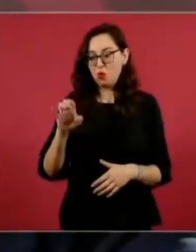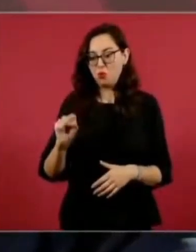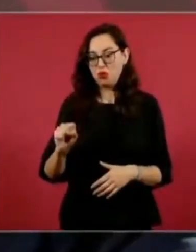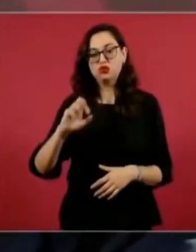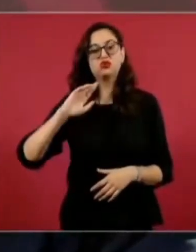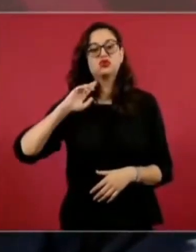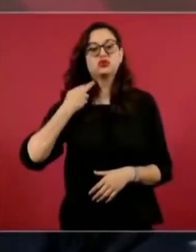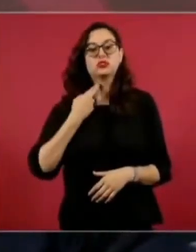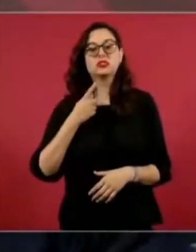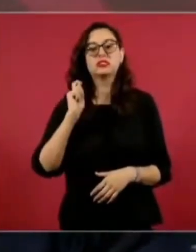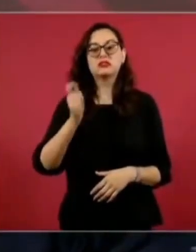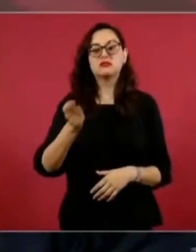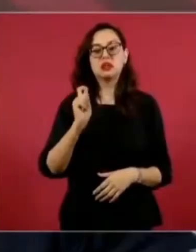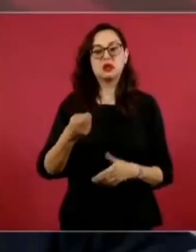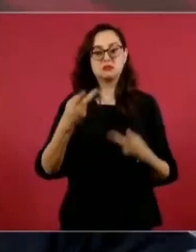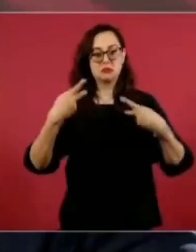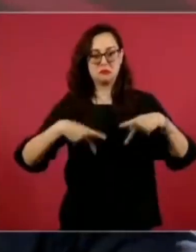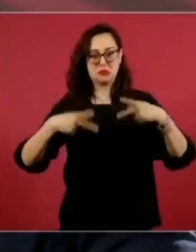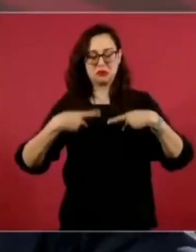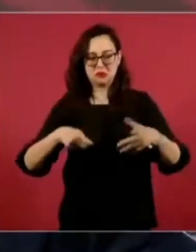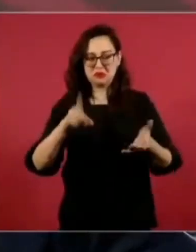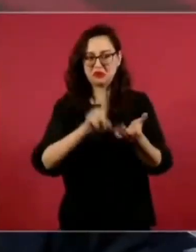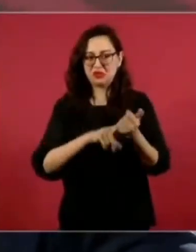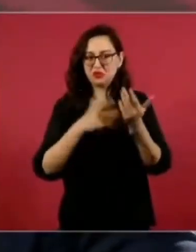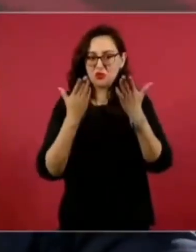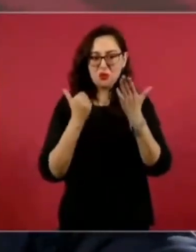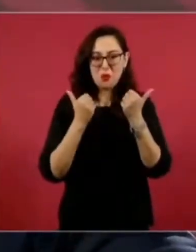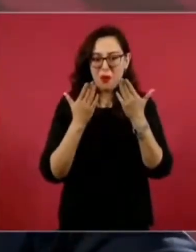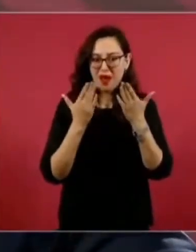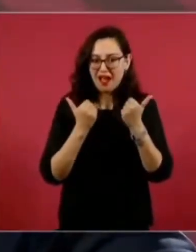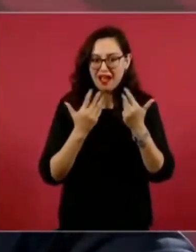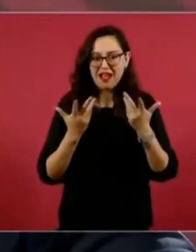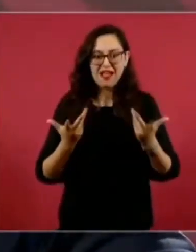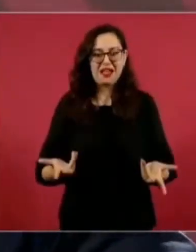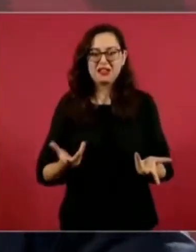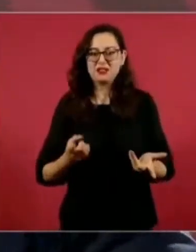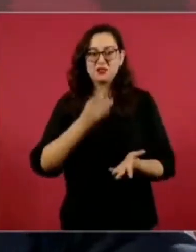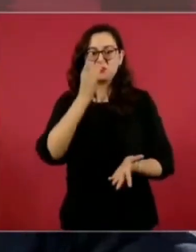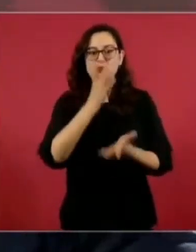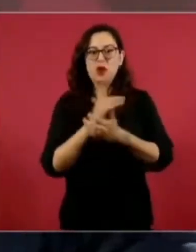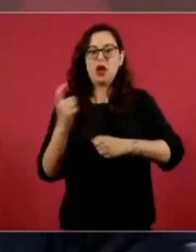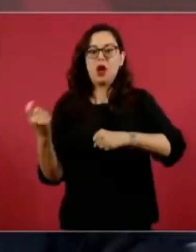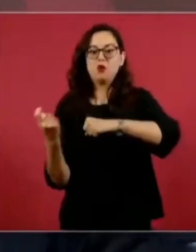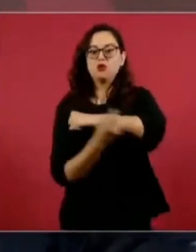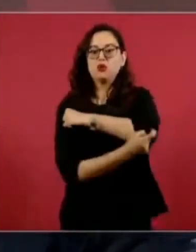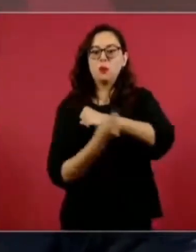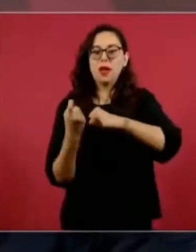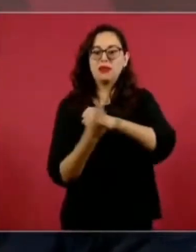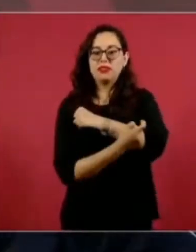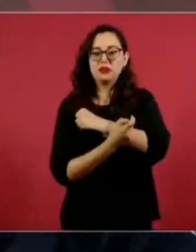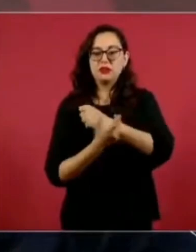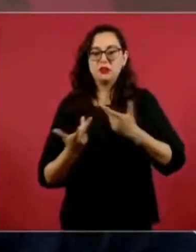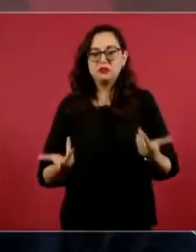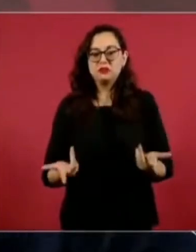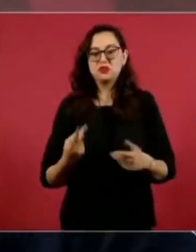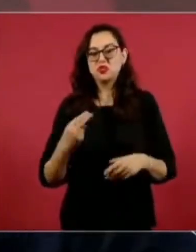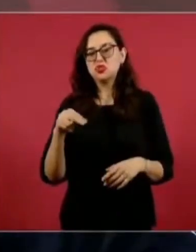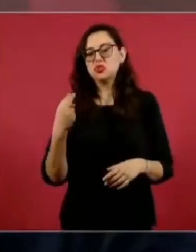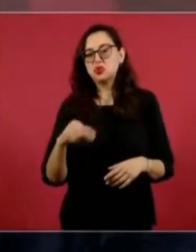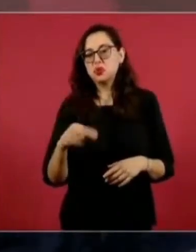que son seudónimos